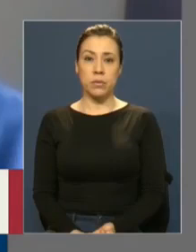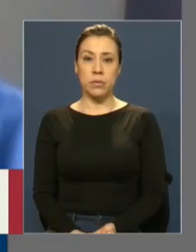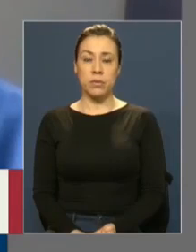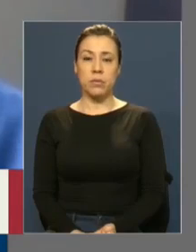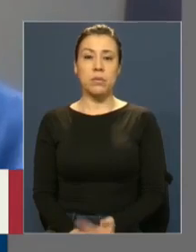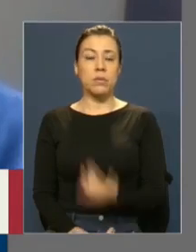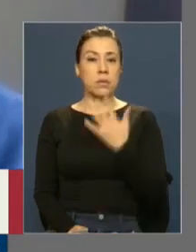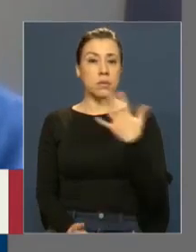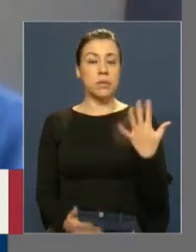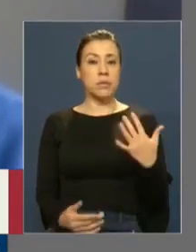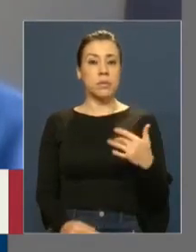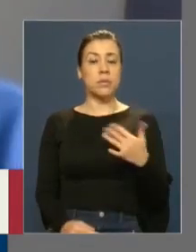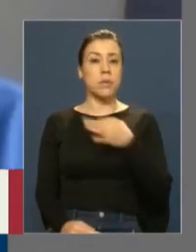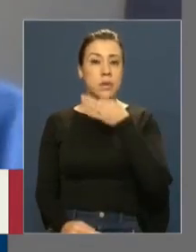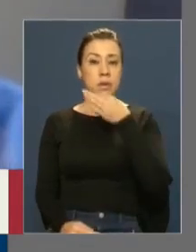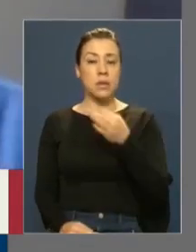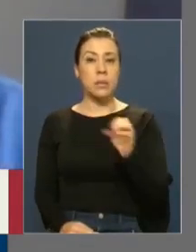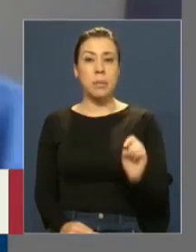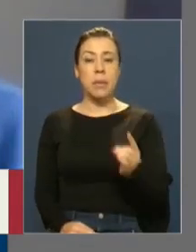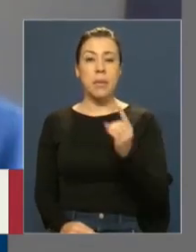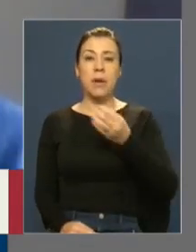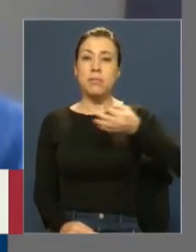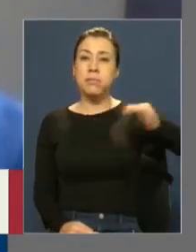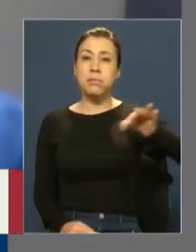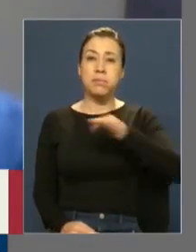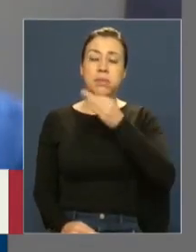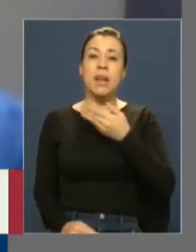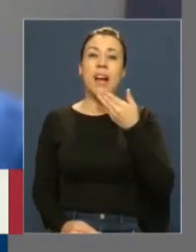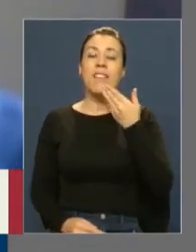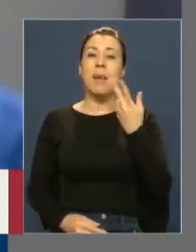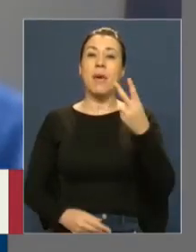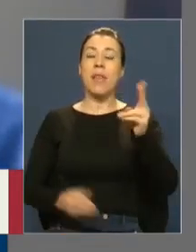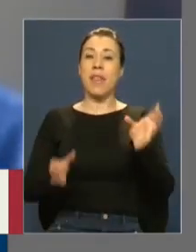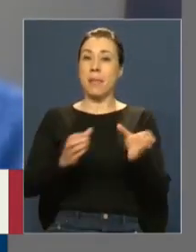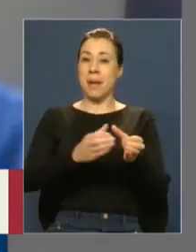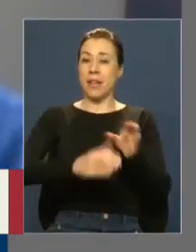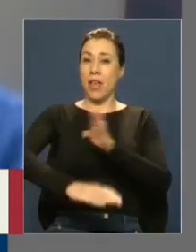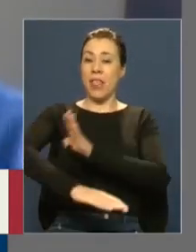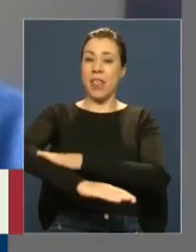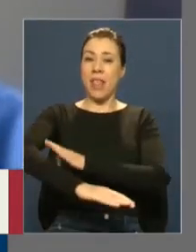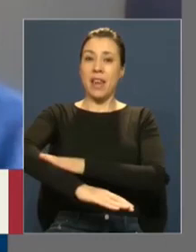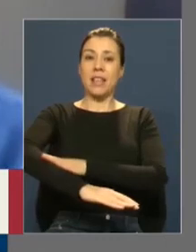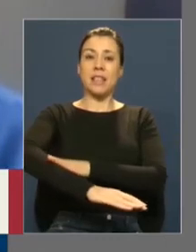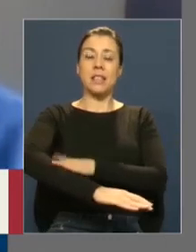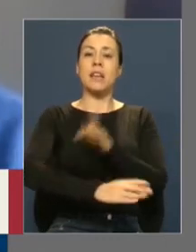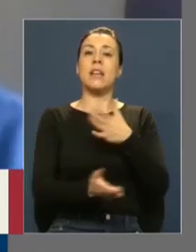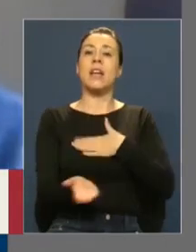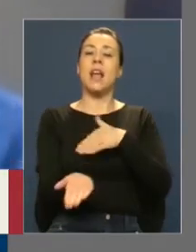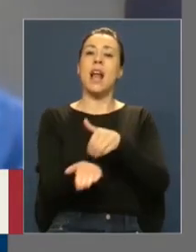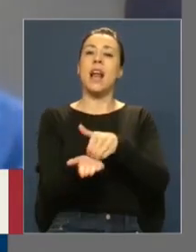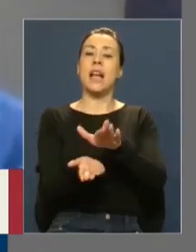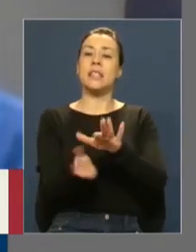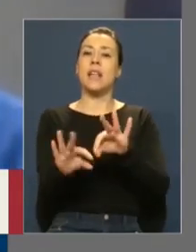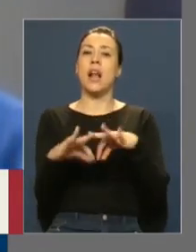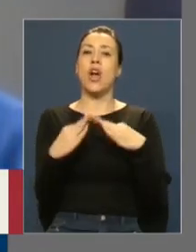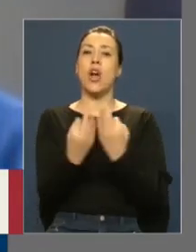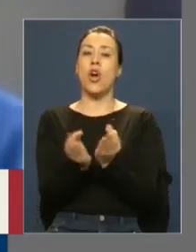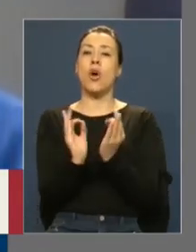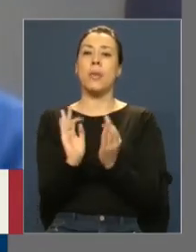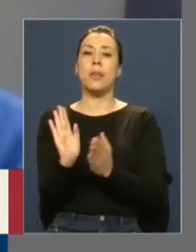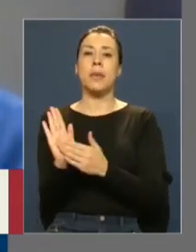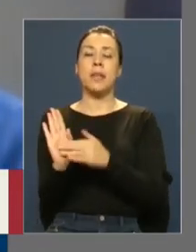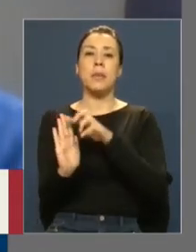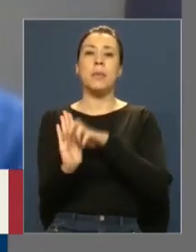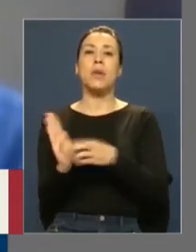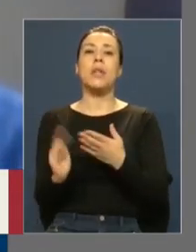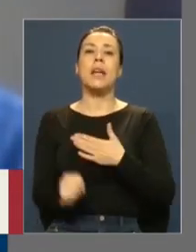simbólico y notorio que el primer discurso que escuchamos de la derecha ya sea rechazando totalmente un proyecto